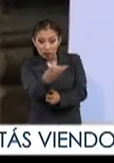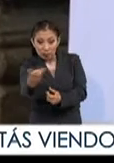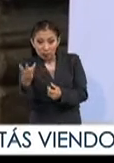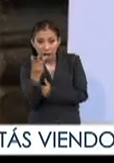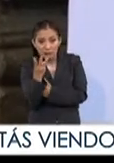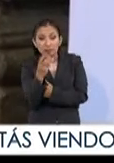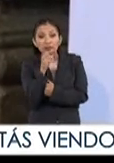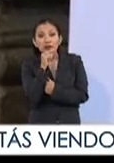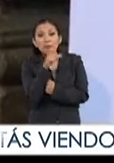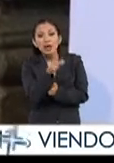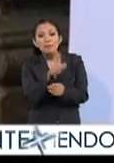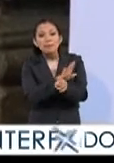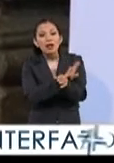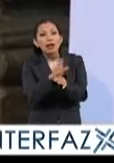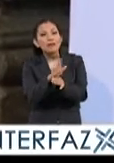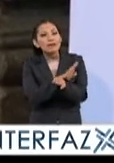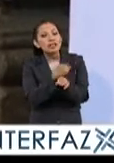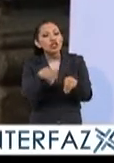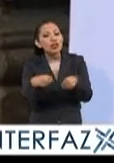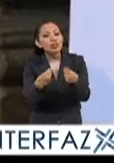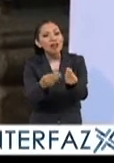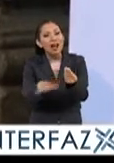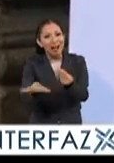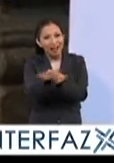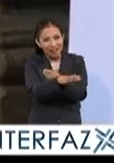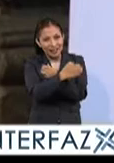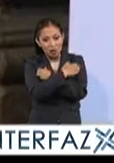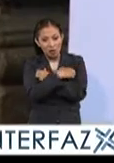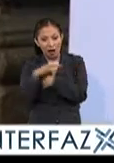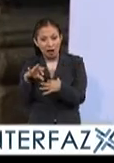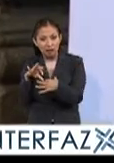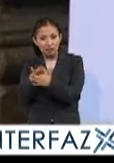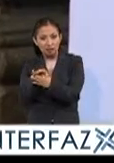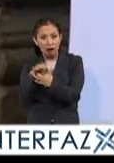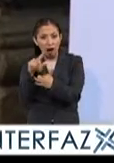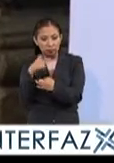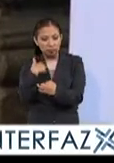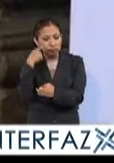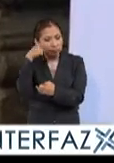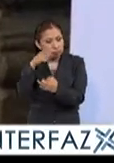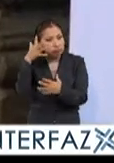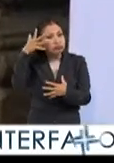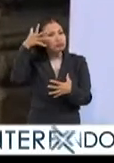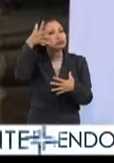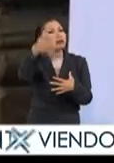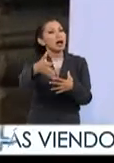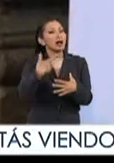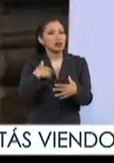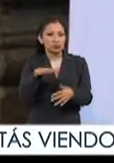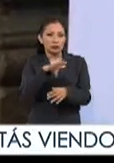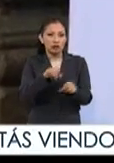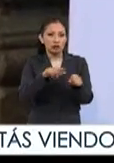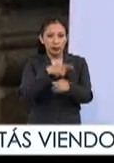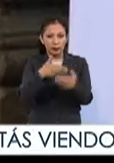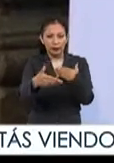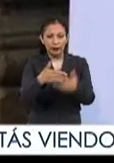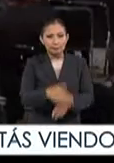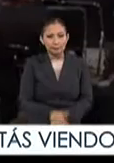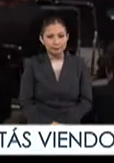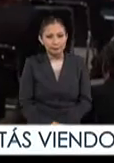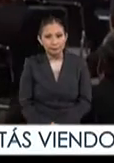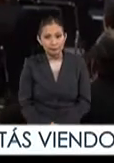como por los beneficios que éstas y la educación suponen en la sociedad contemporánea